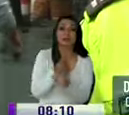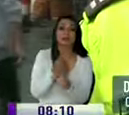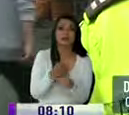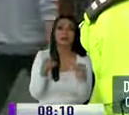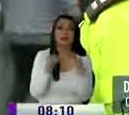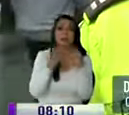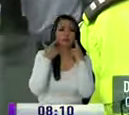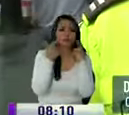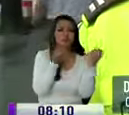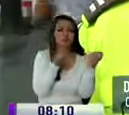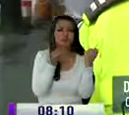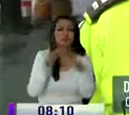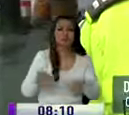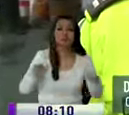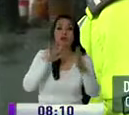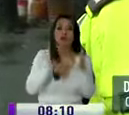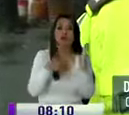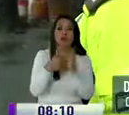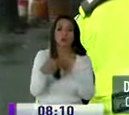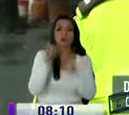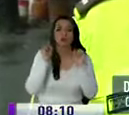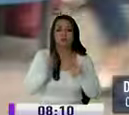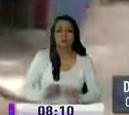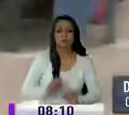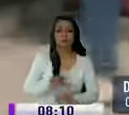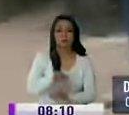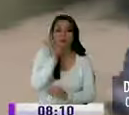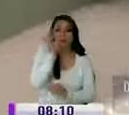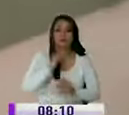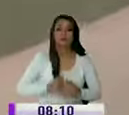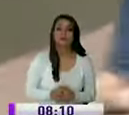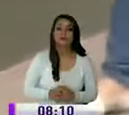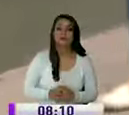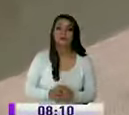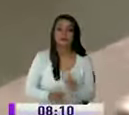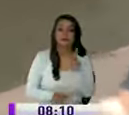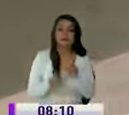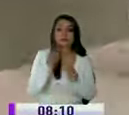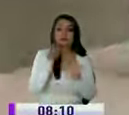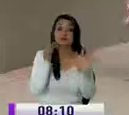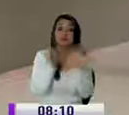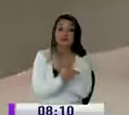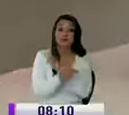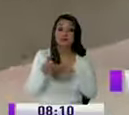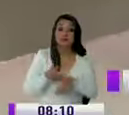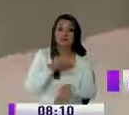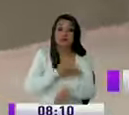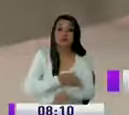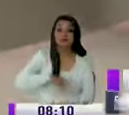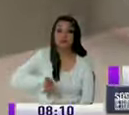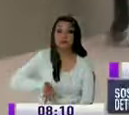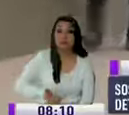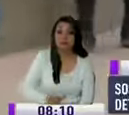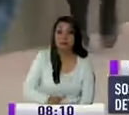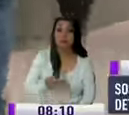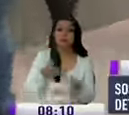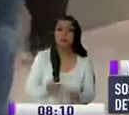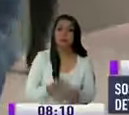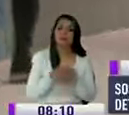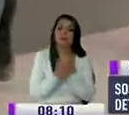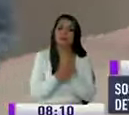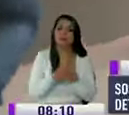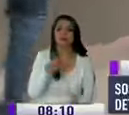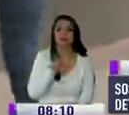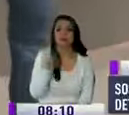patrullaje en esos horarios para obtener esos resultados. Según las denuncias, las personas que fueron víctimas de los sospechosos aprovechaban que